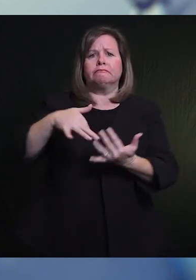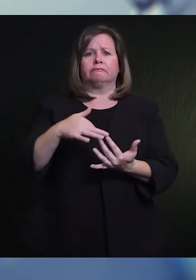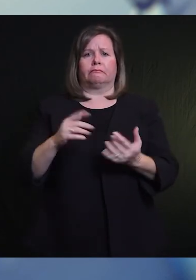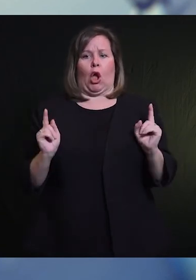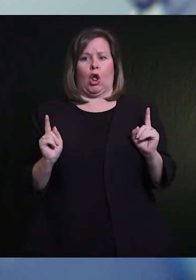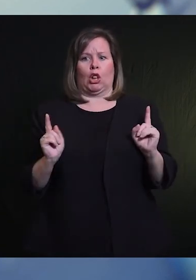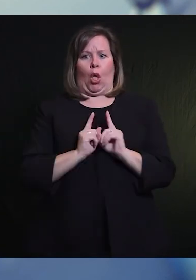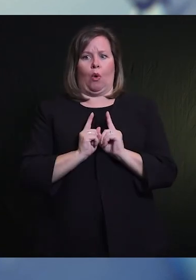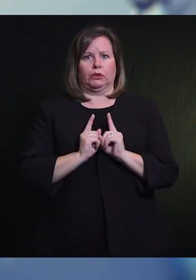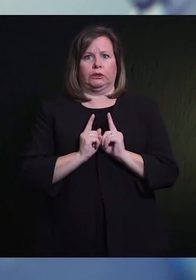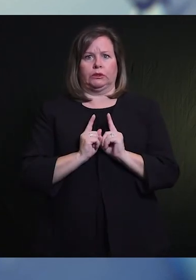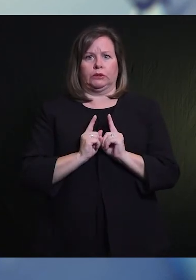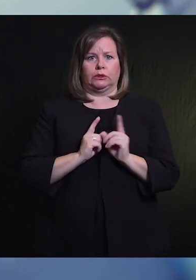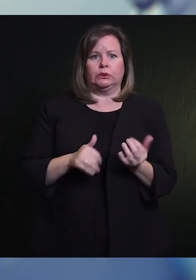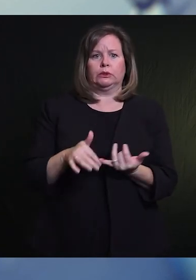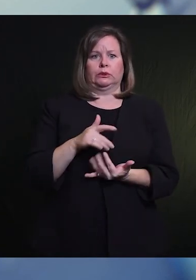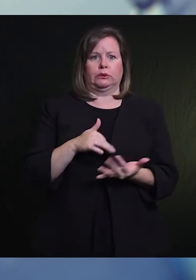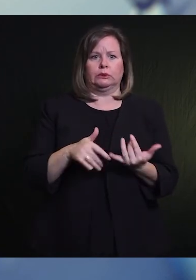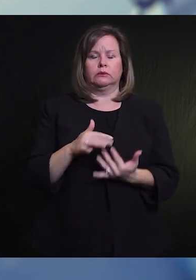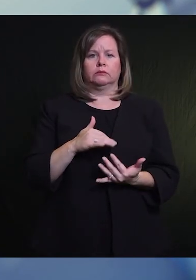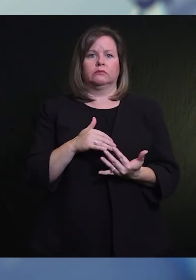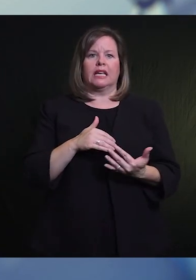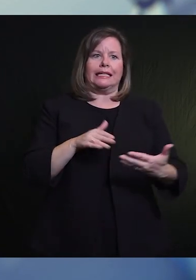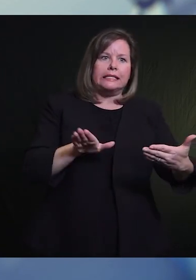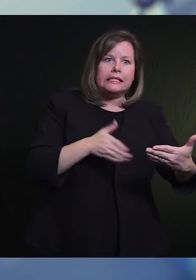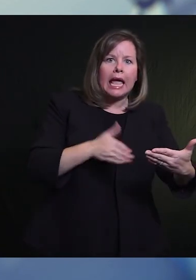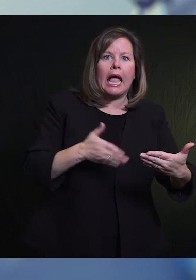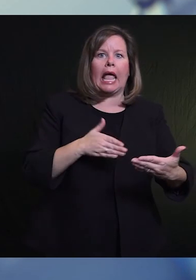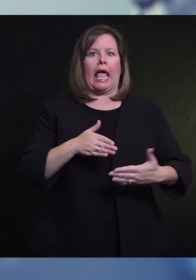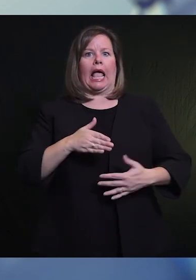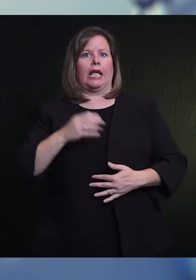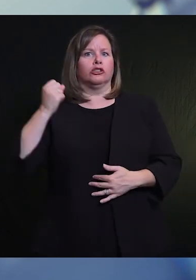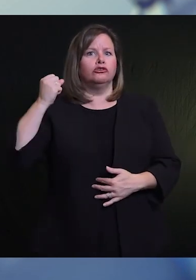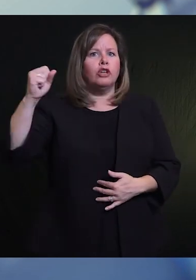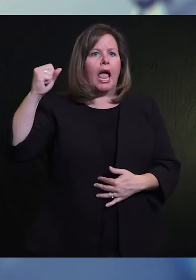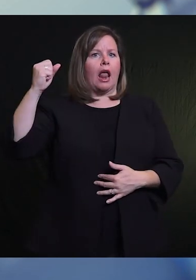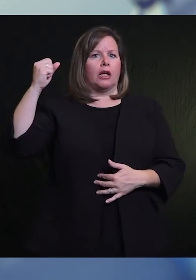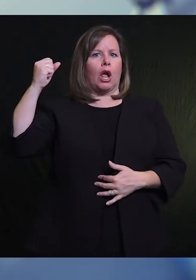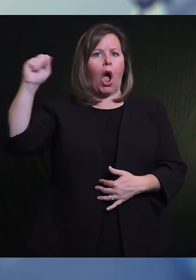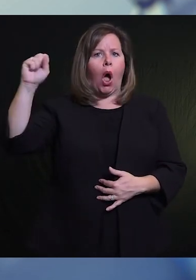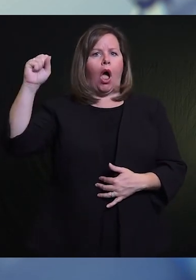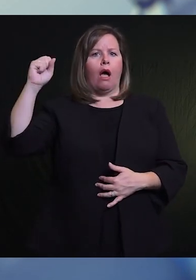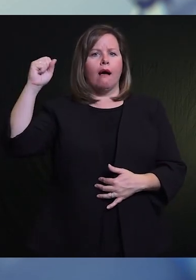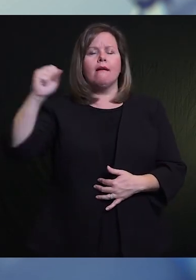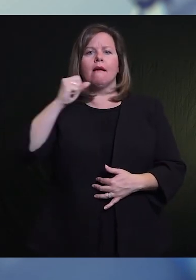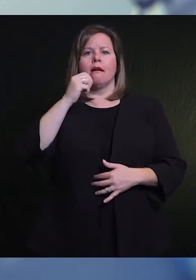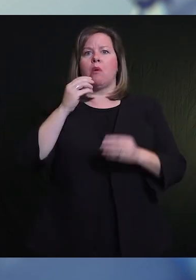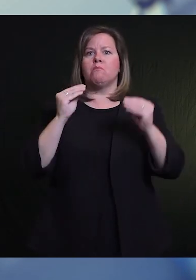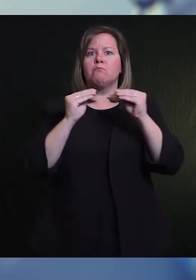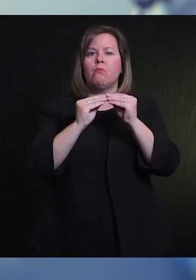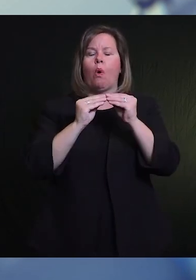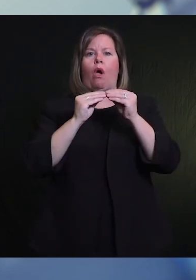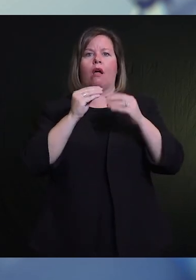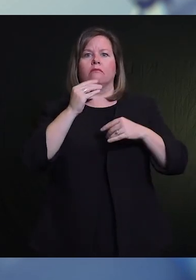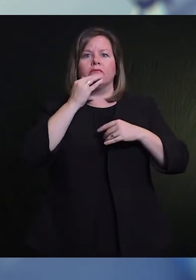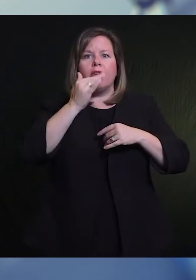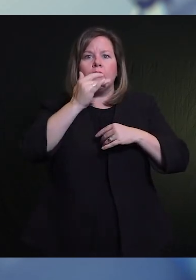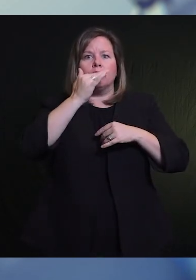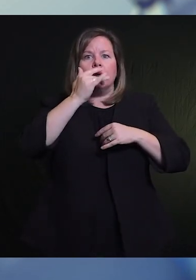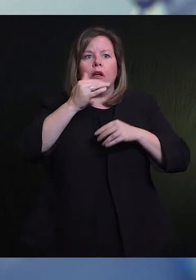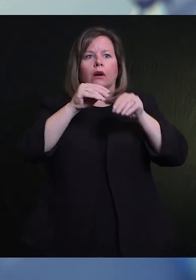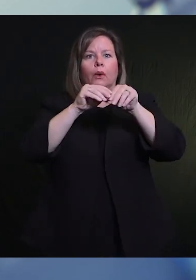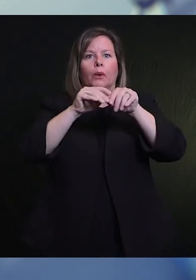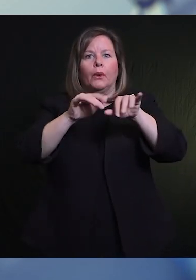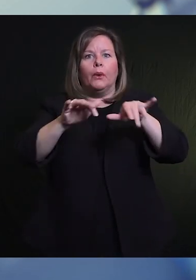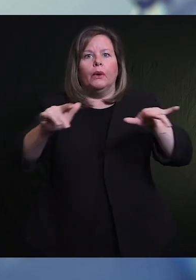expulsando más virus en el aire que compartimos por todos. Sin embargo, reconozco que todo el mundo tiene una opción en este